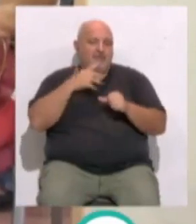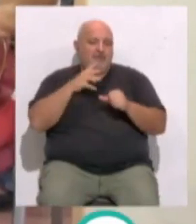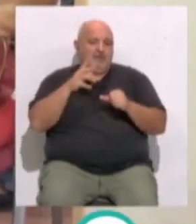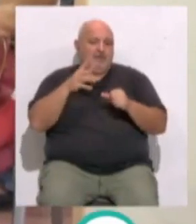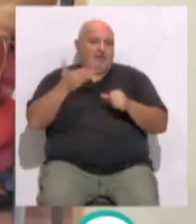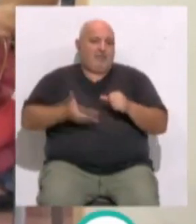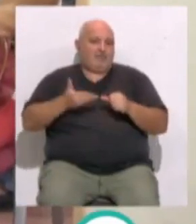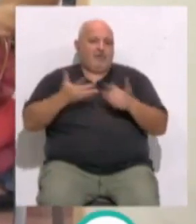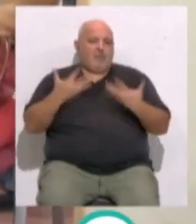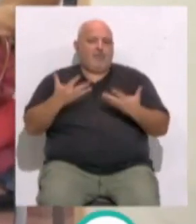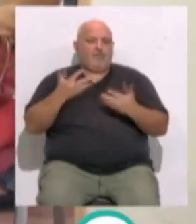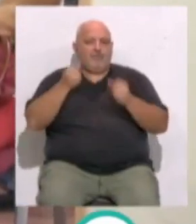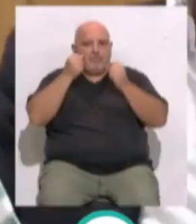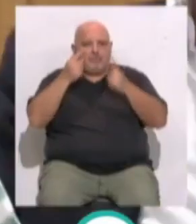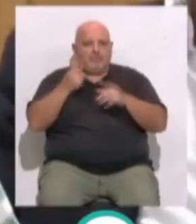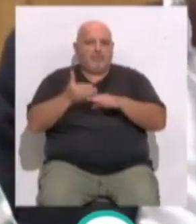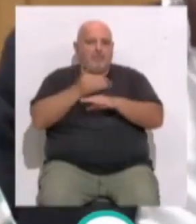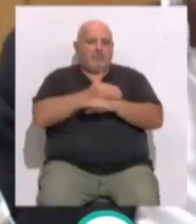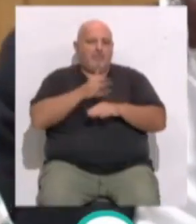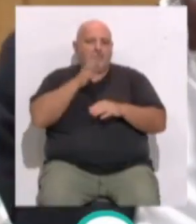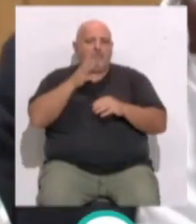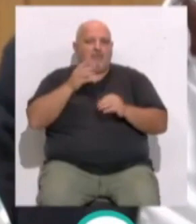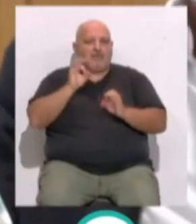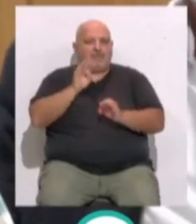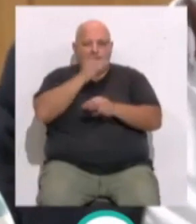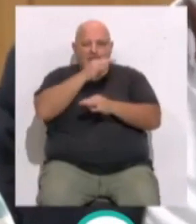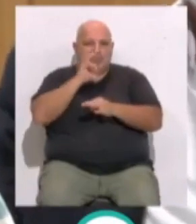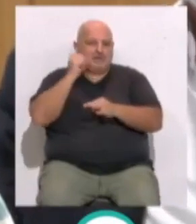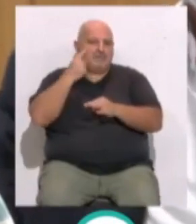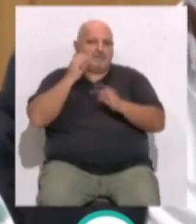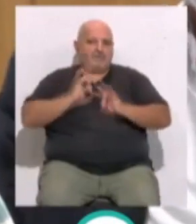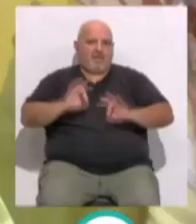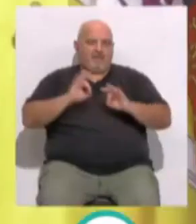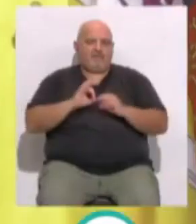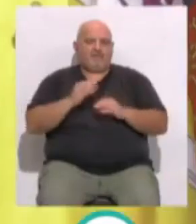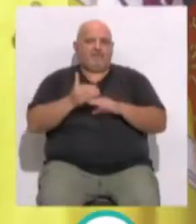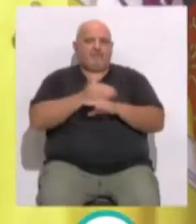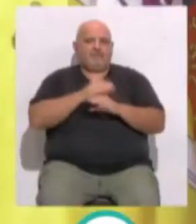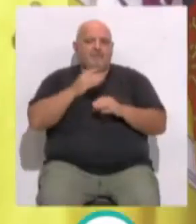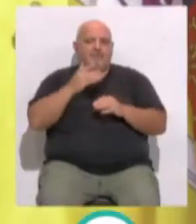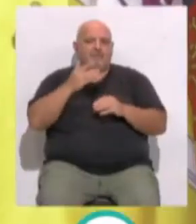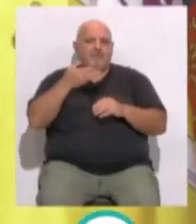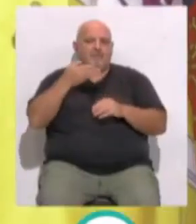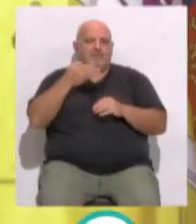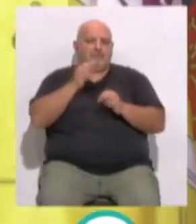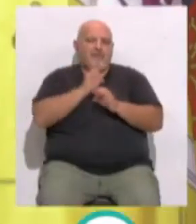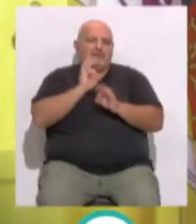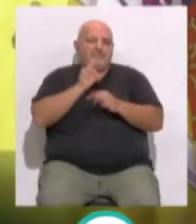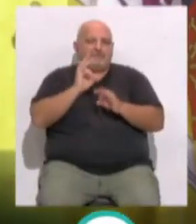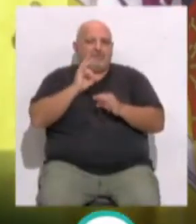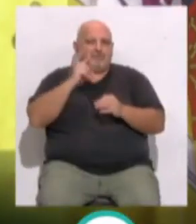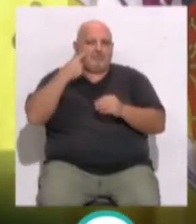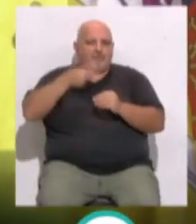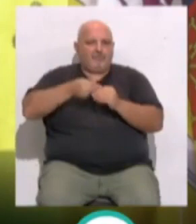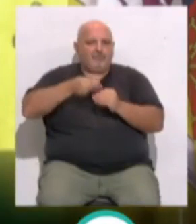destacado la importancia de la detección precoz mediante biomarcadores cognitivos. La detección a través de biomarcadores específicos de